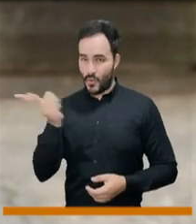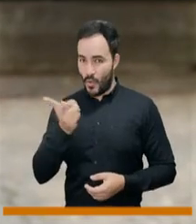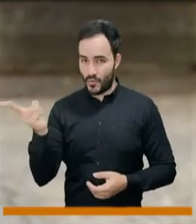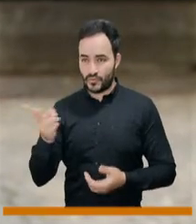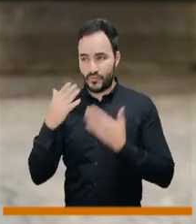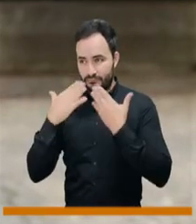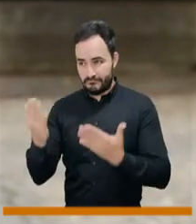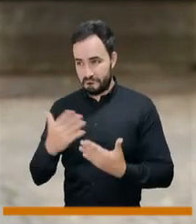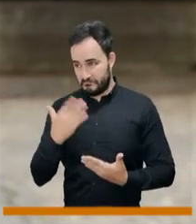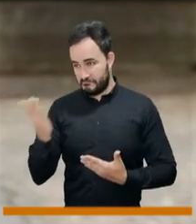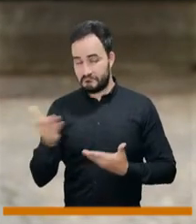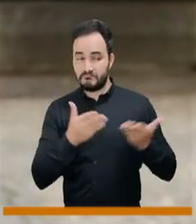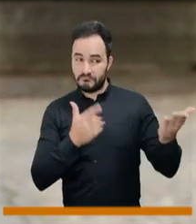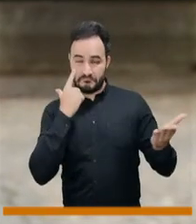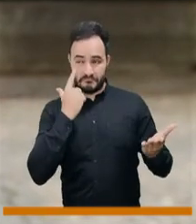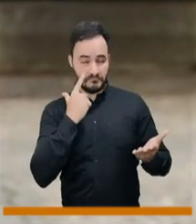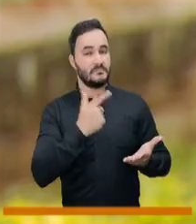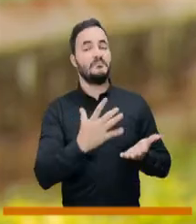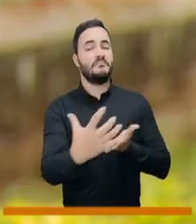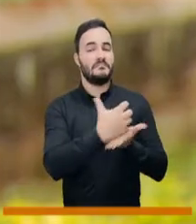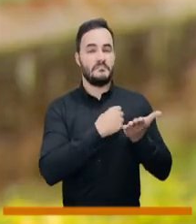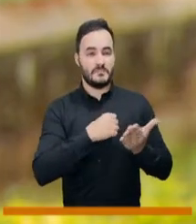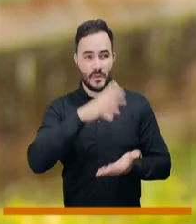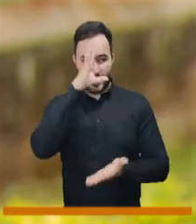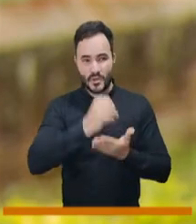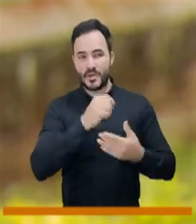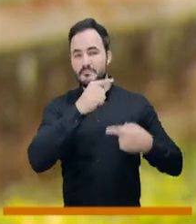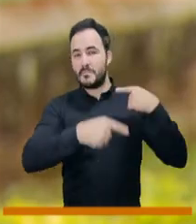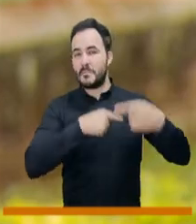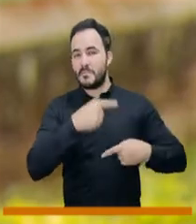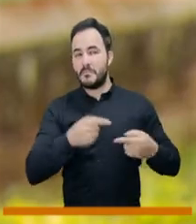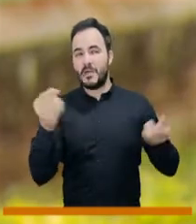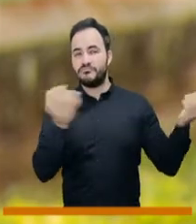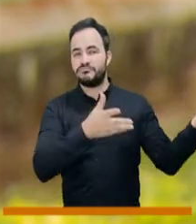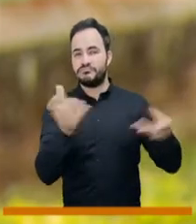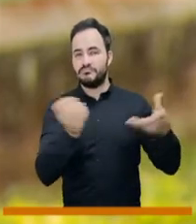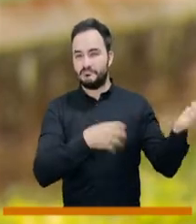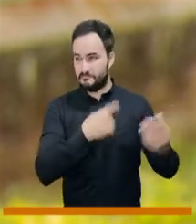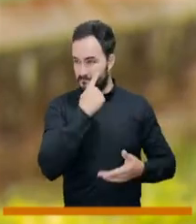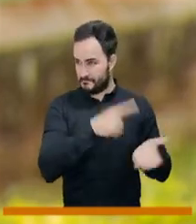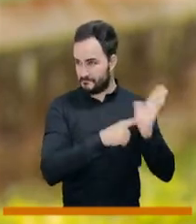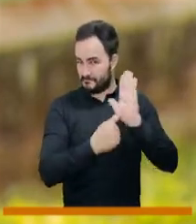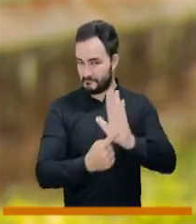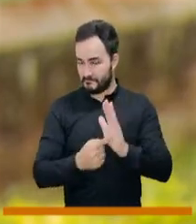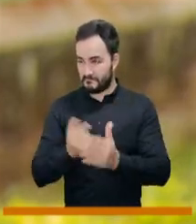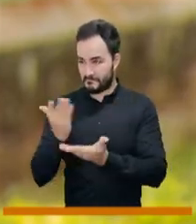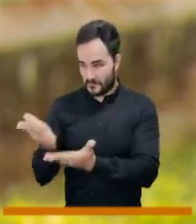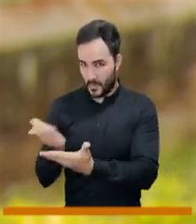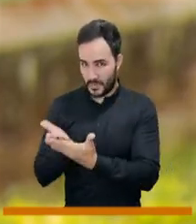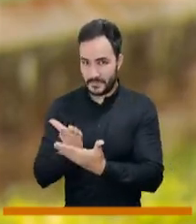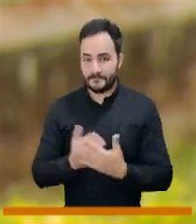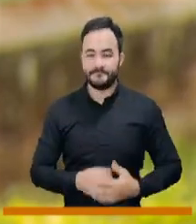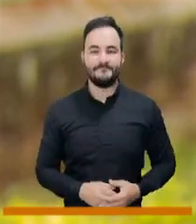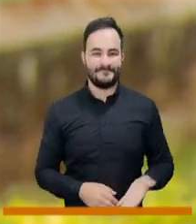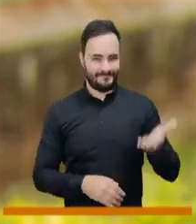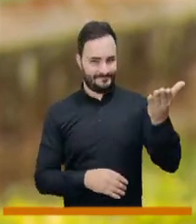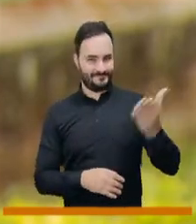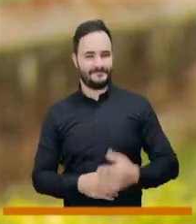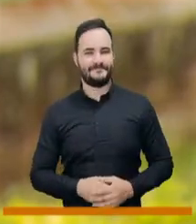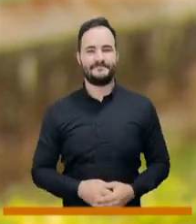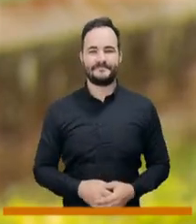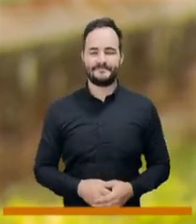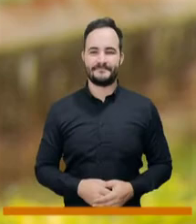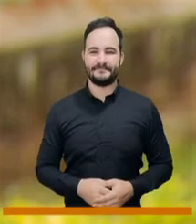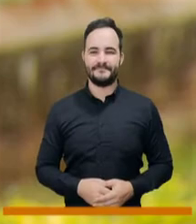invitar a la doctora, el doctor Luis, a que nos acompañen con Camilo, a seguir escuchando a la ciudadanía que también tiene voz, aquí